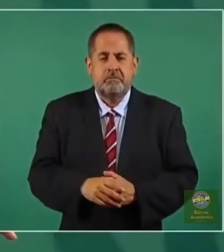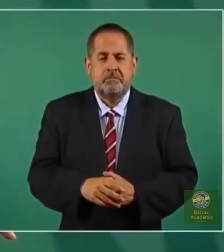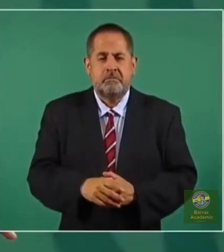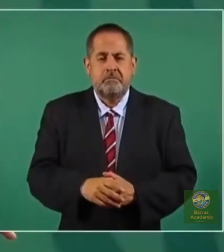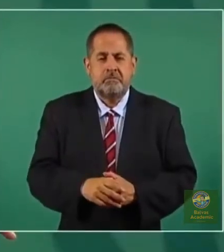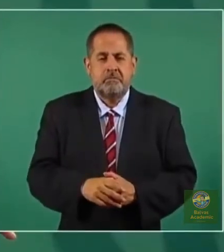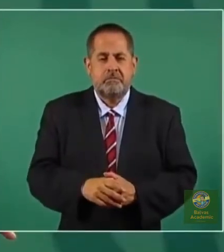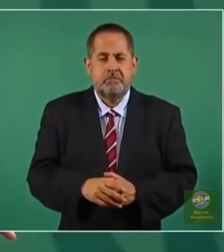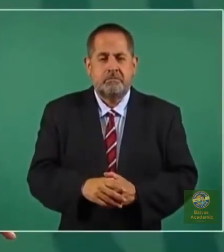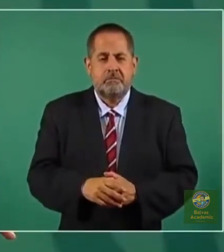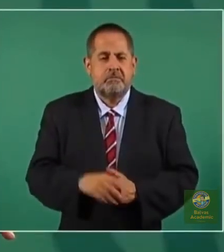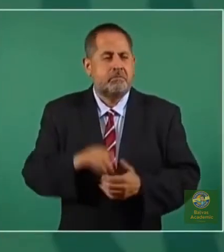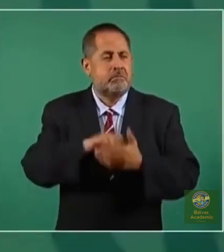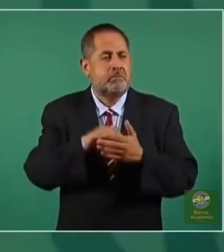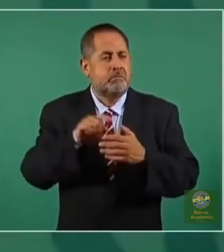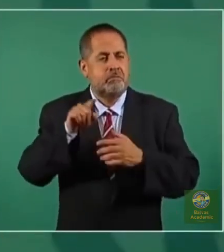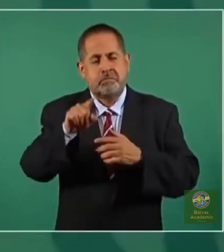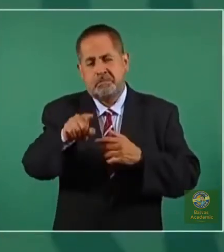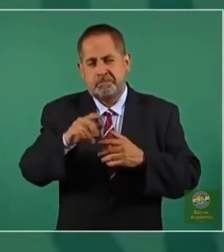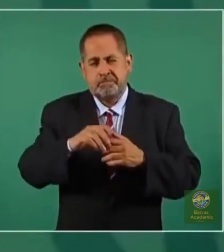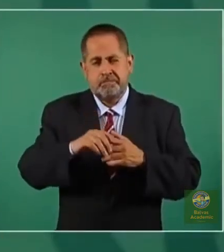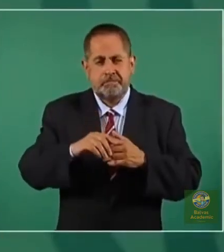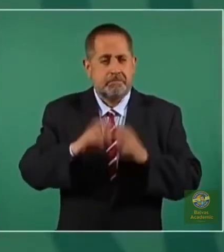los altos de Chiapas,